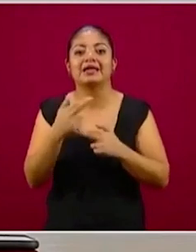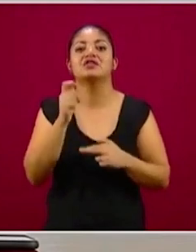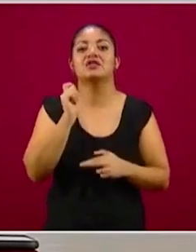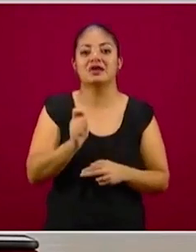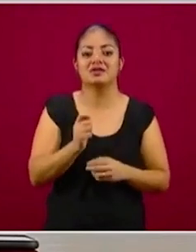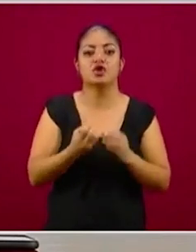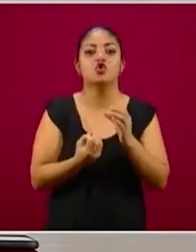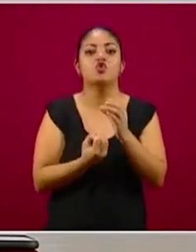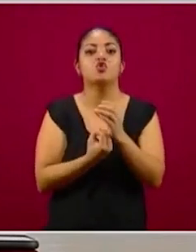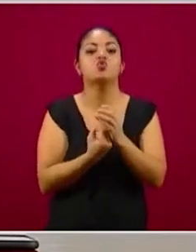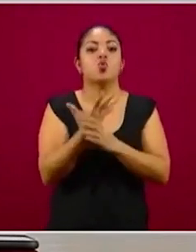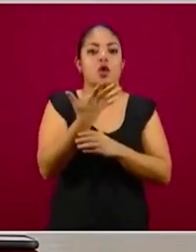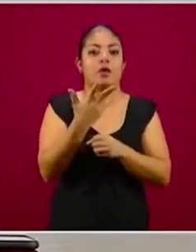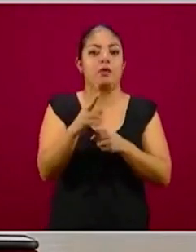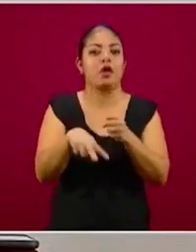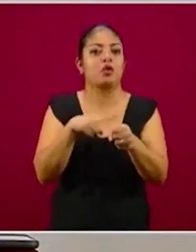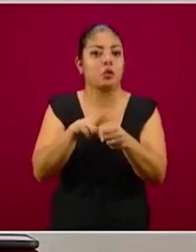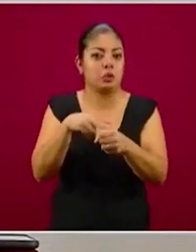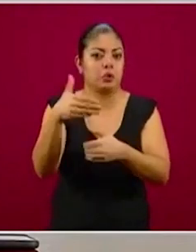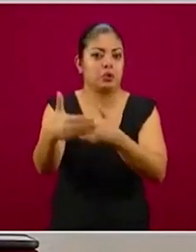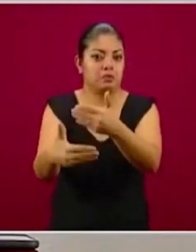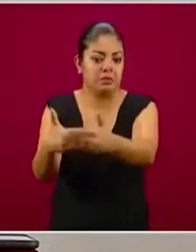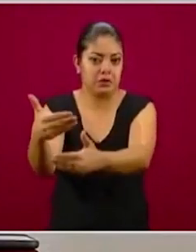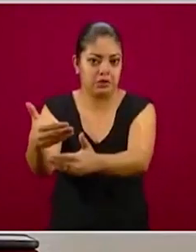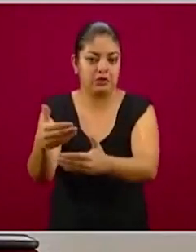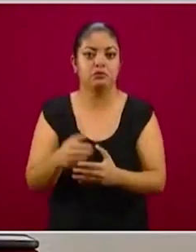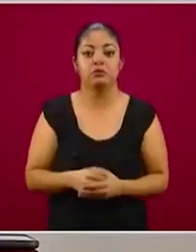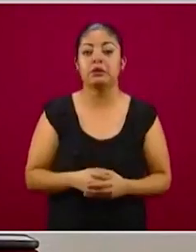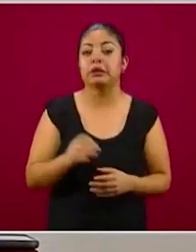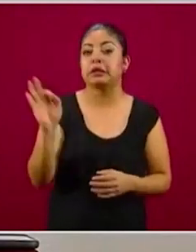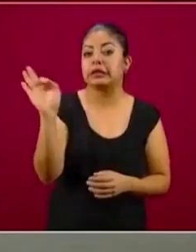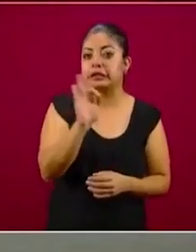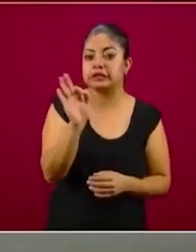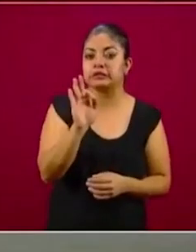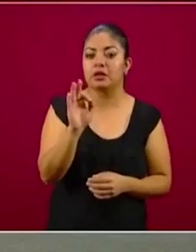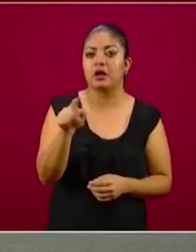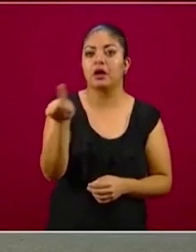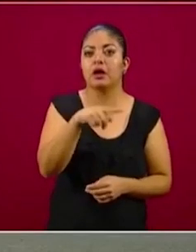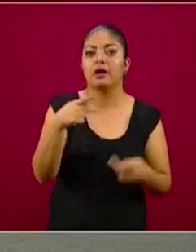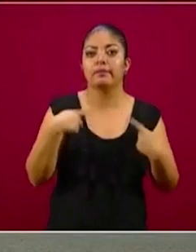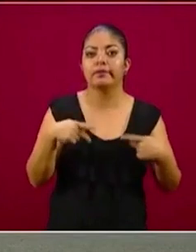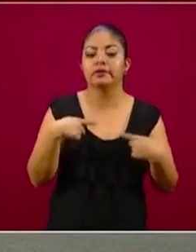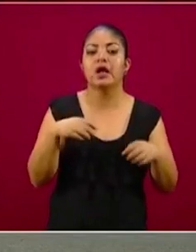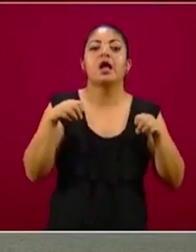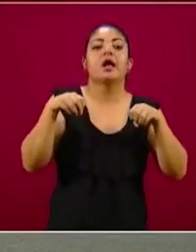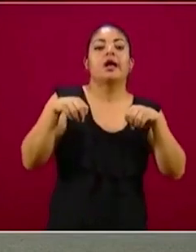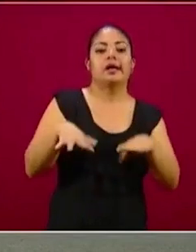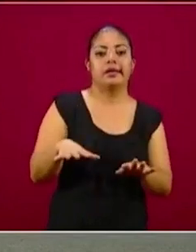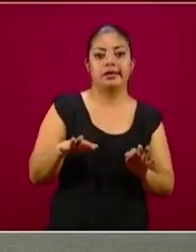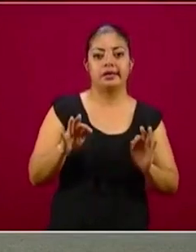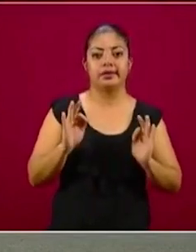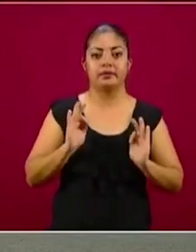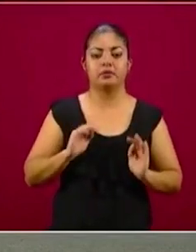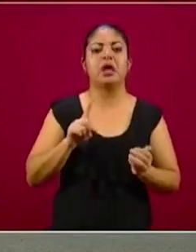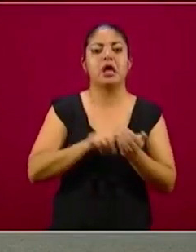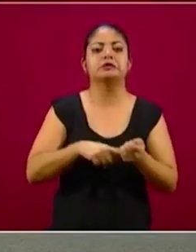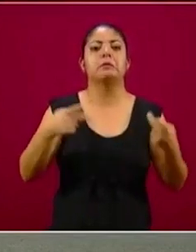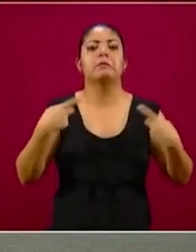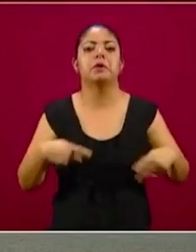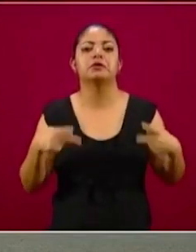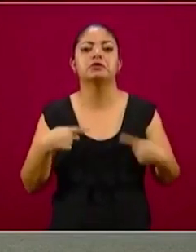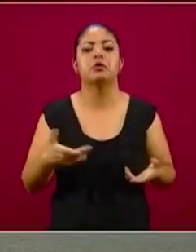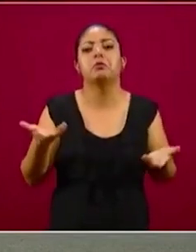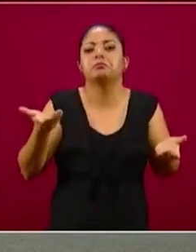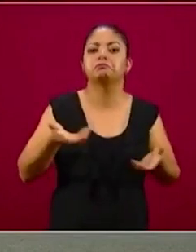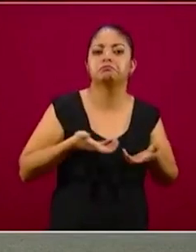normalidad, posiblemente hubo un relajamiento y entonces hubo gente que salió a